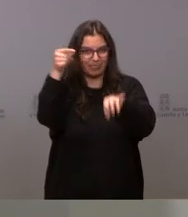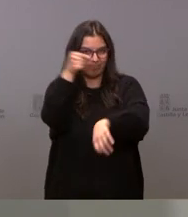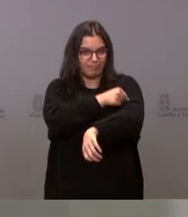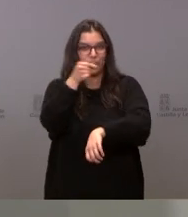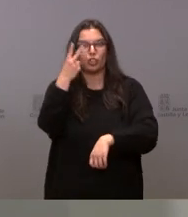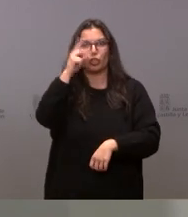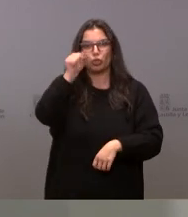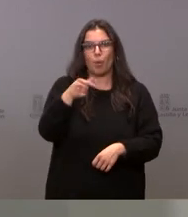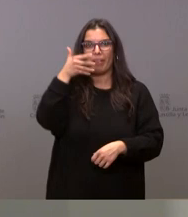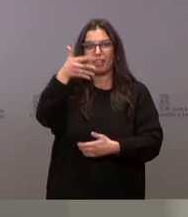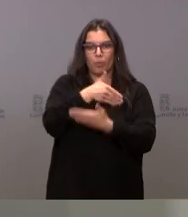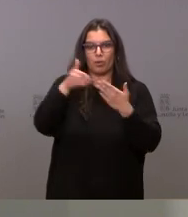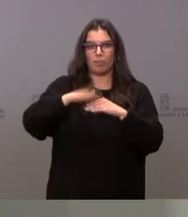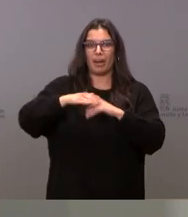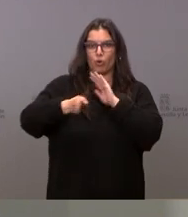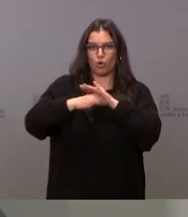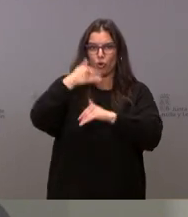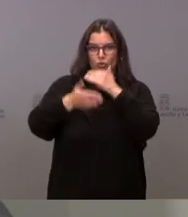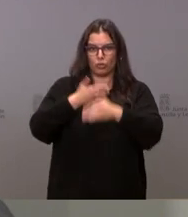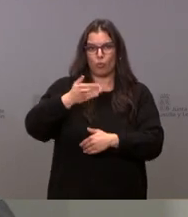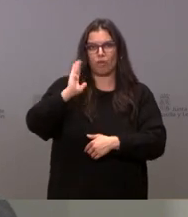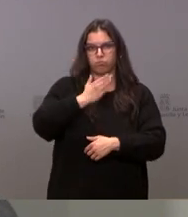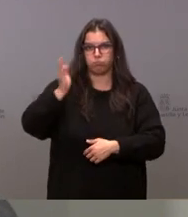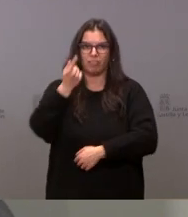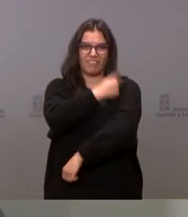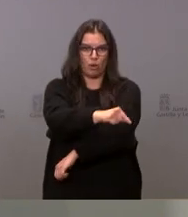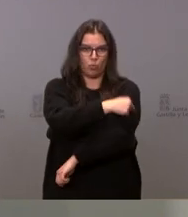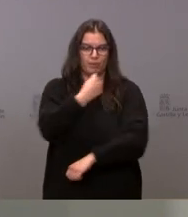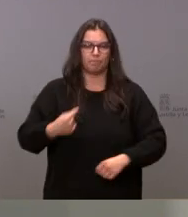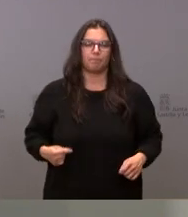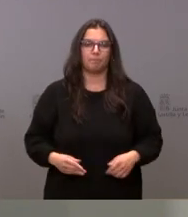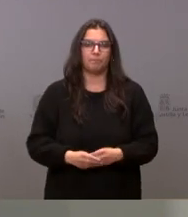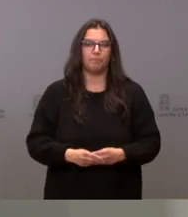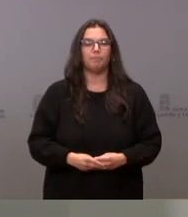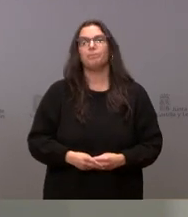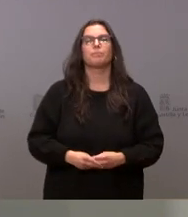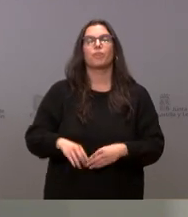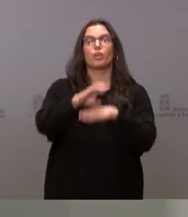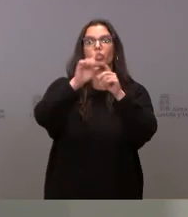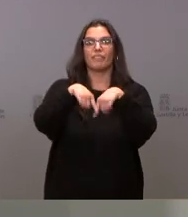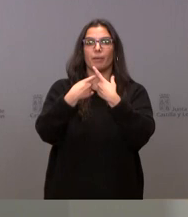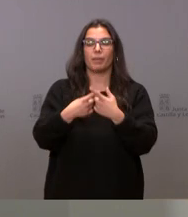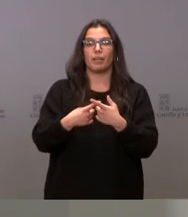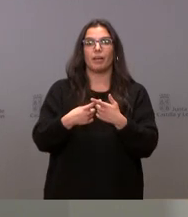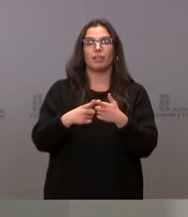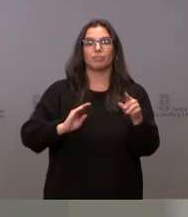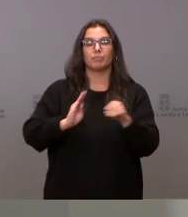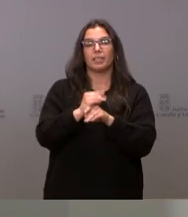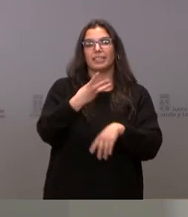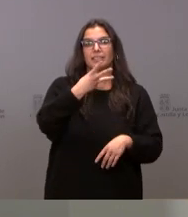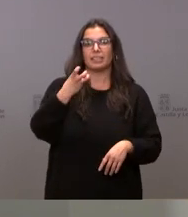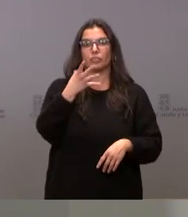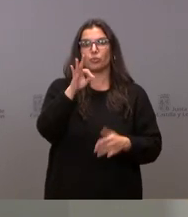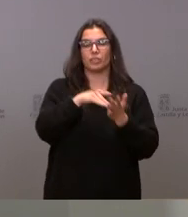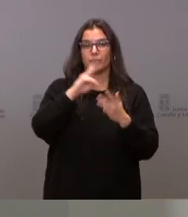jeringas, para continuar con nuestras campañas de vacunación. La Consejería de Familia destina 350